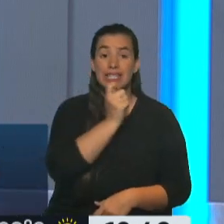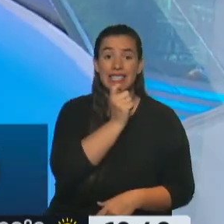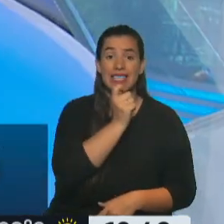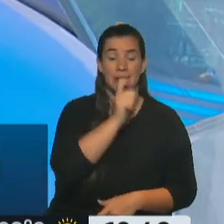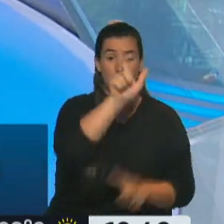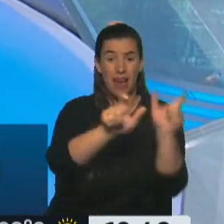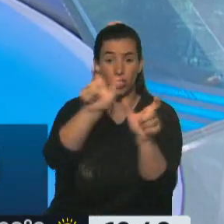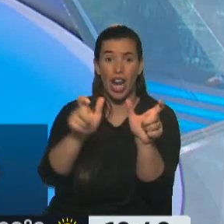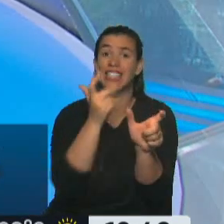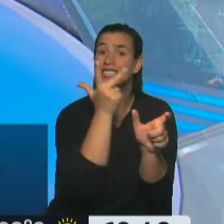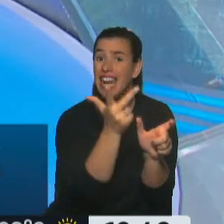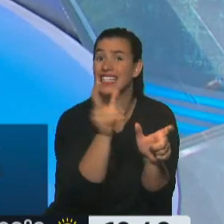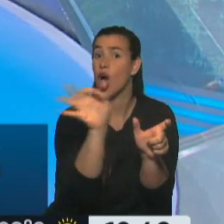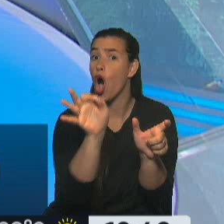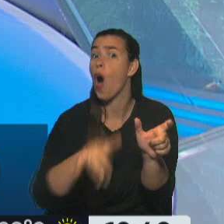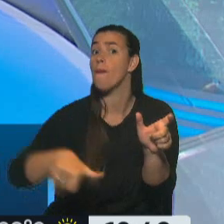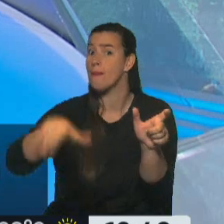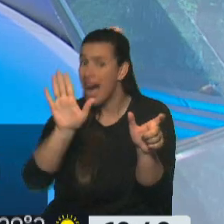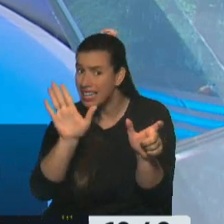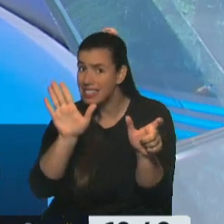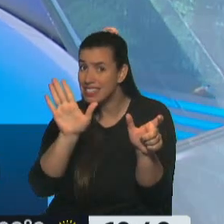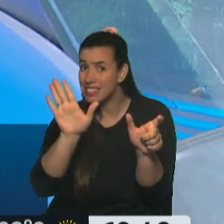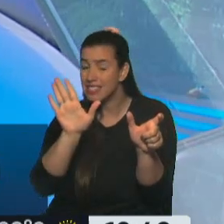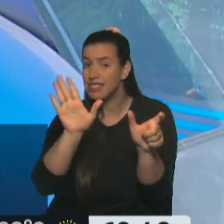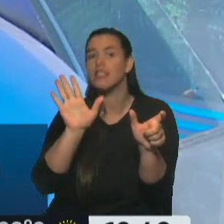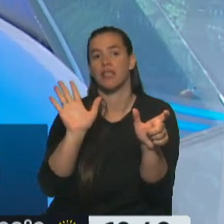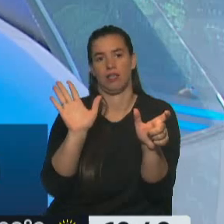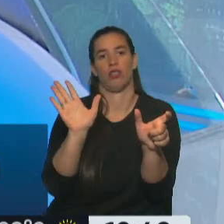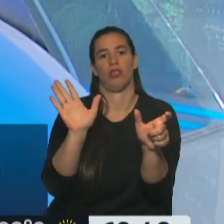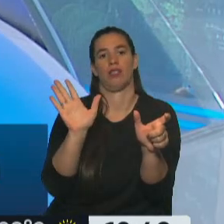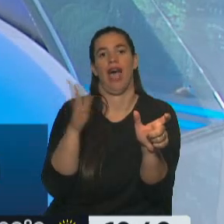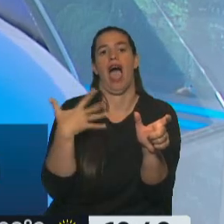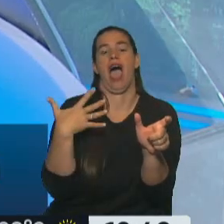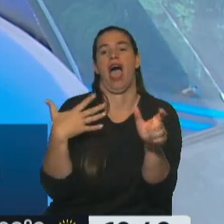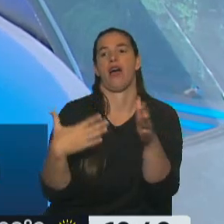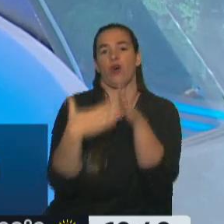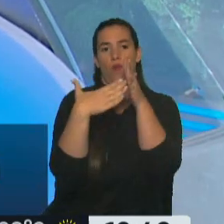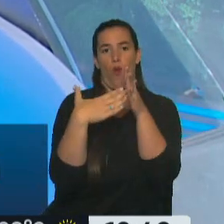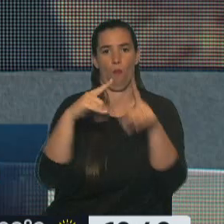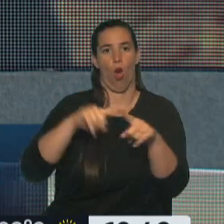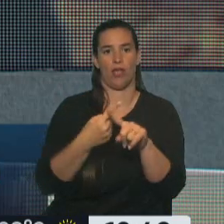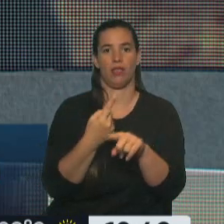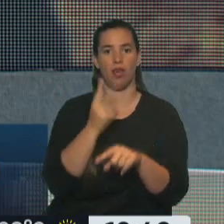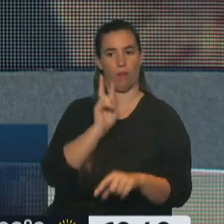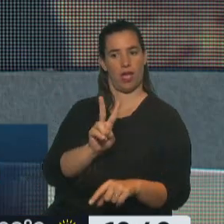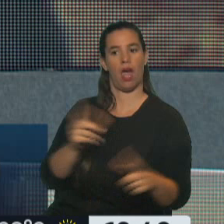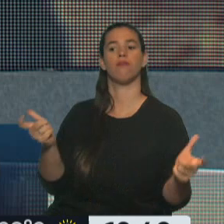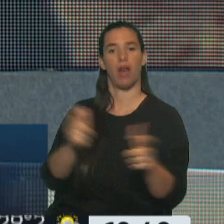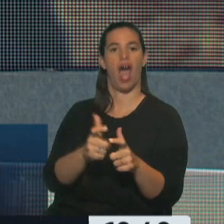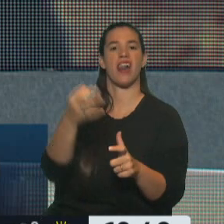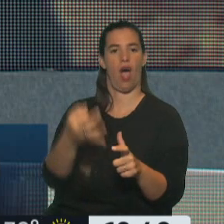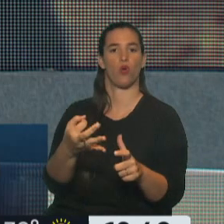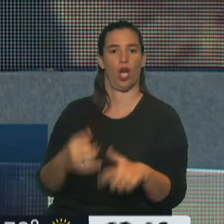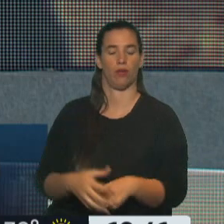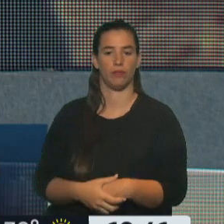el espacio público, las autoridades políticas pueden considerar que eso es una reunión. En 30 segundos serios en Bonianos,